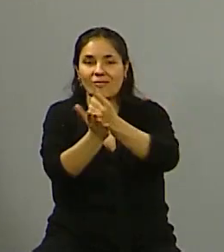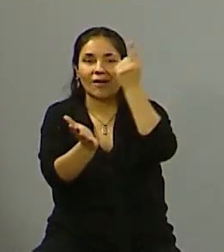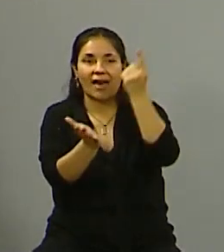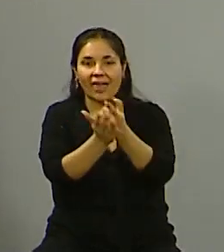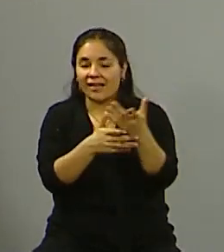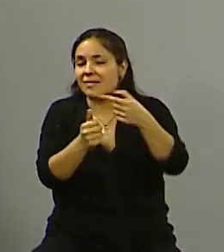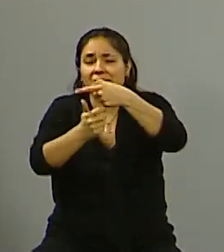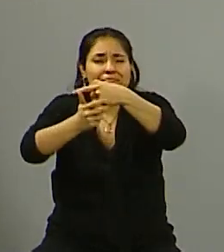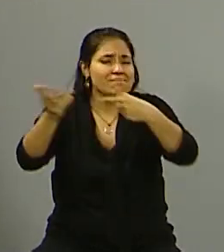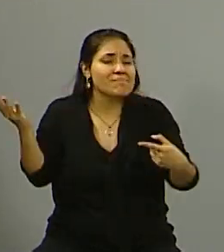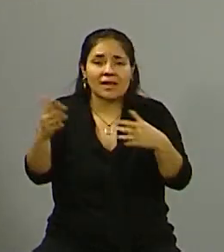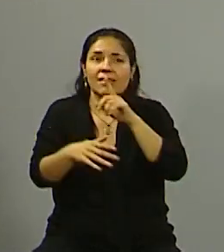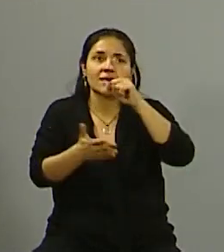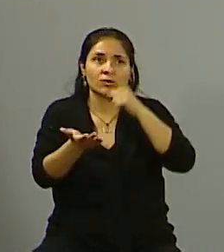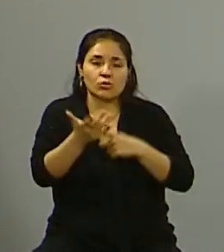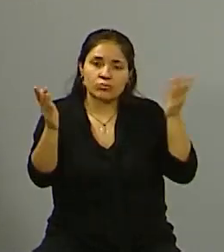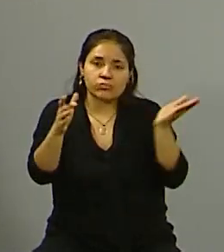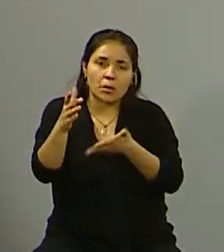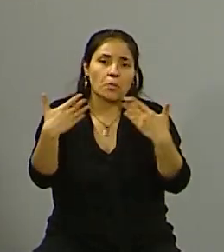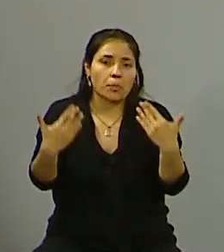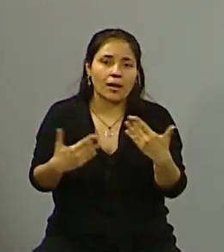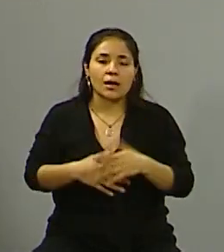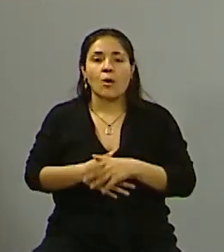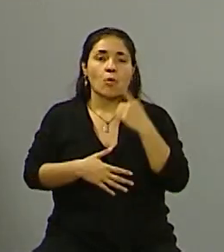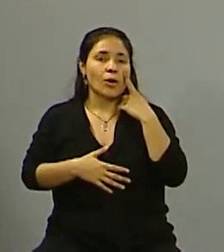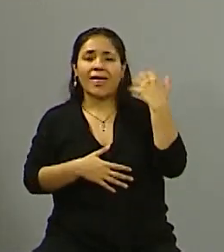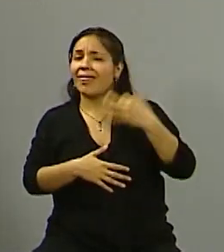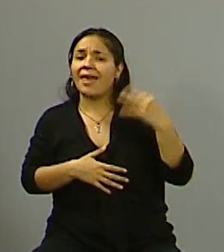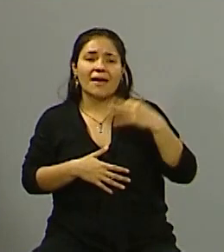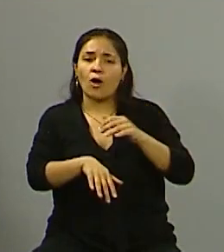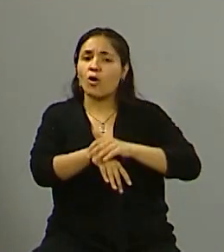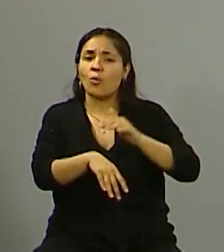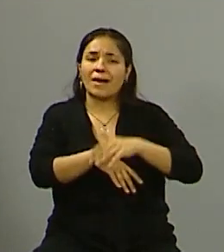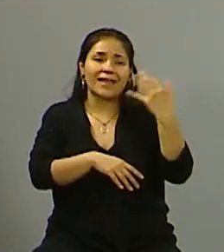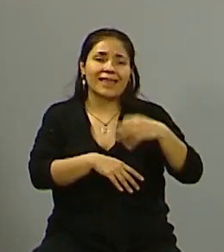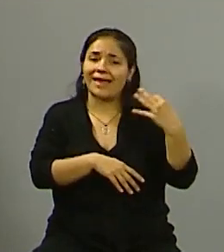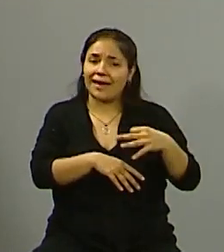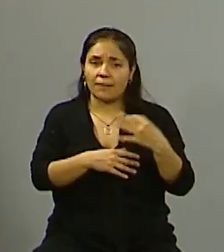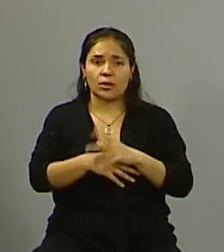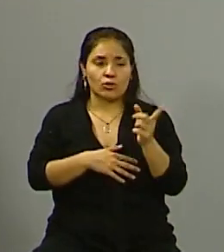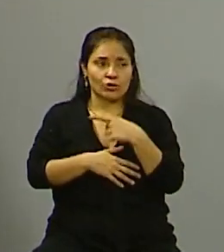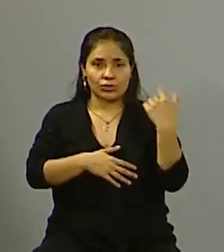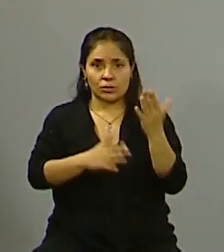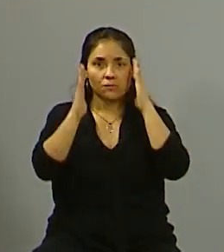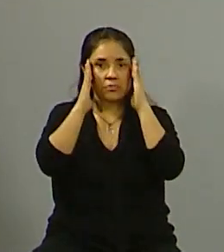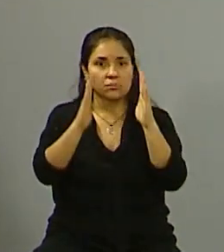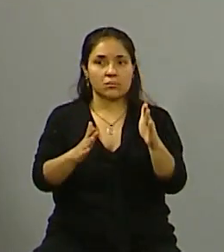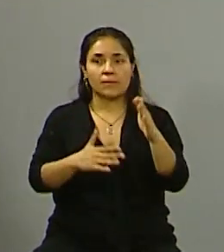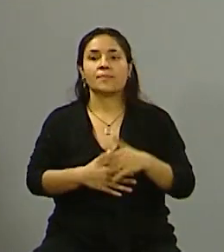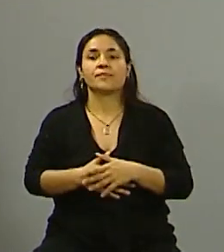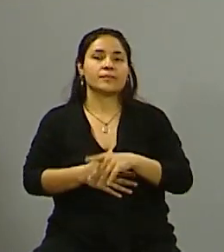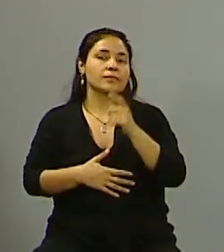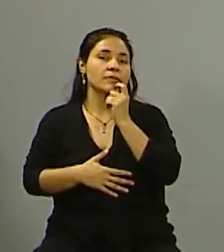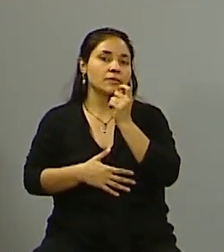No hay que faltar la verdad y hay que decirlo, el municipio se debe ocupar del alborado público. Nosotros estamos ocupados del alborado público. Mirá,